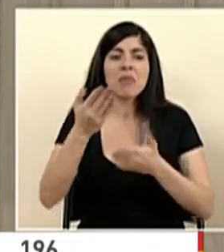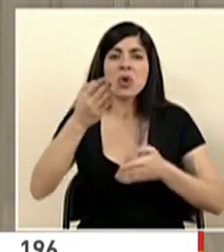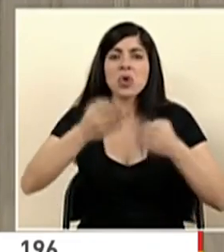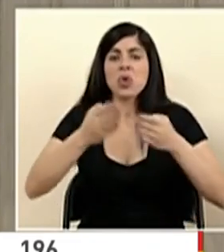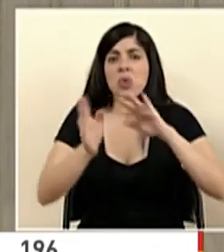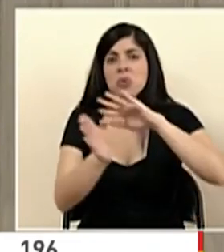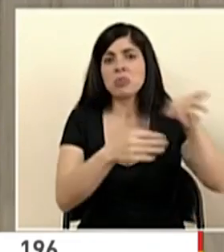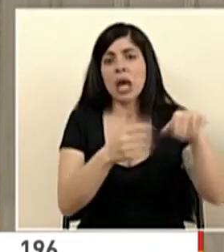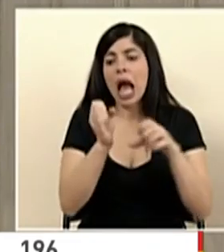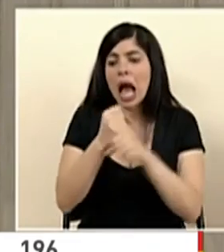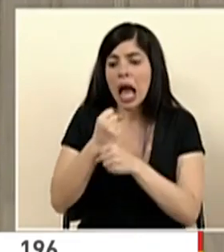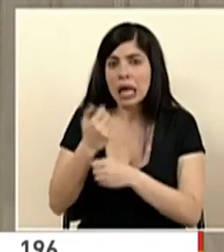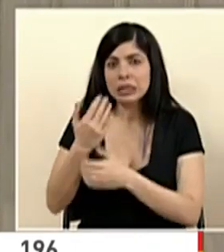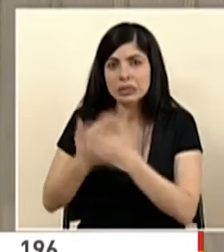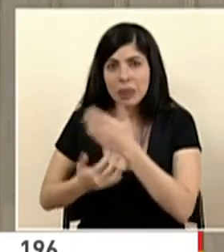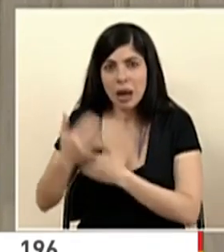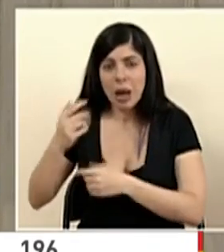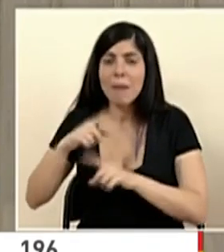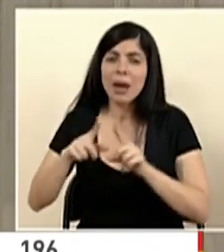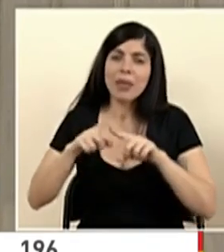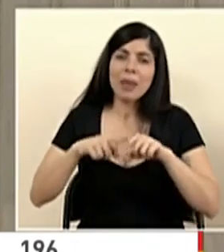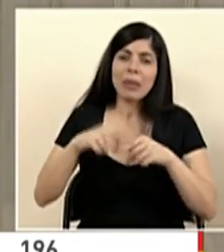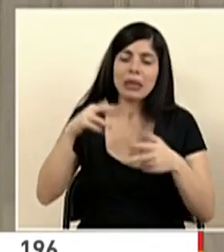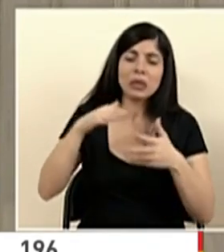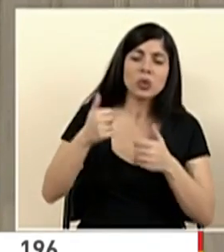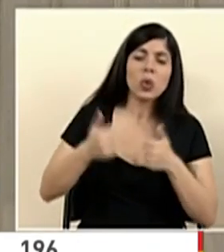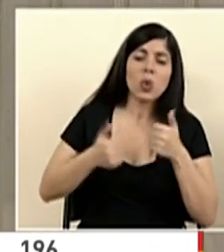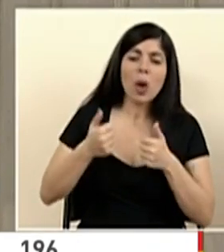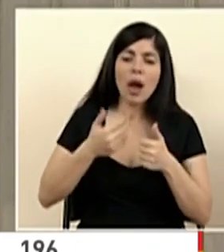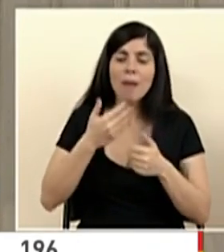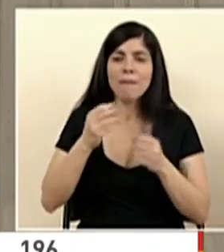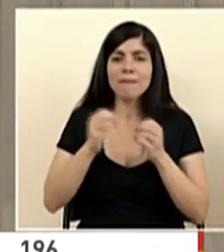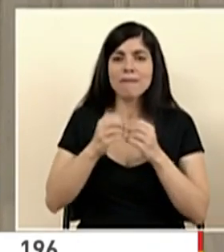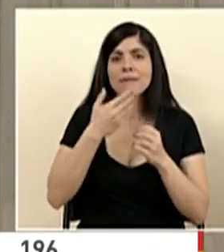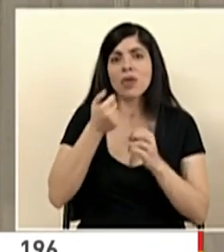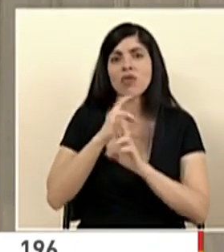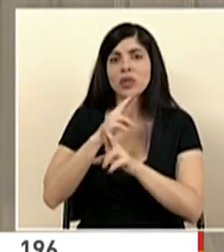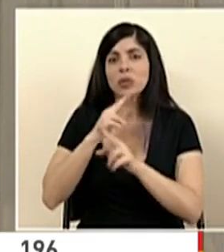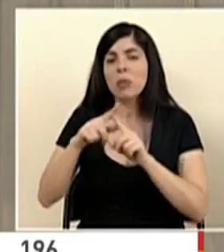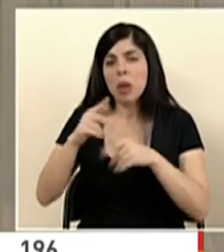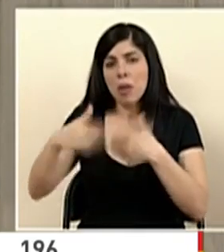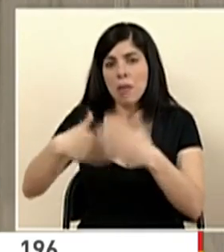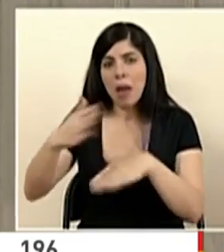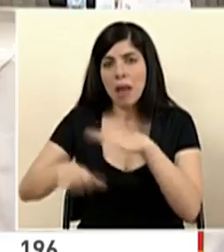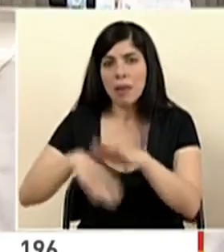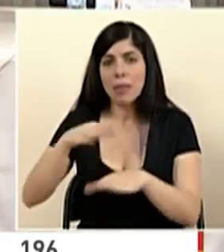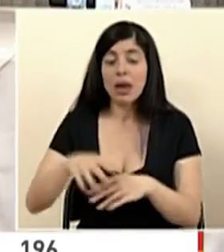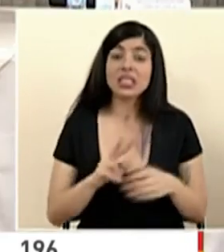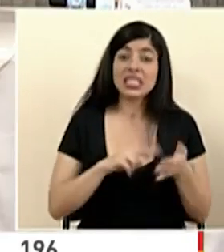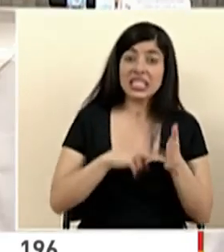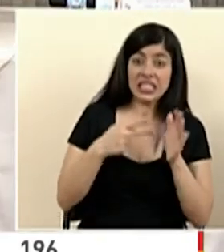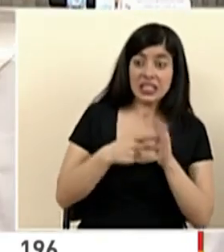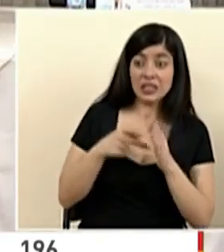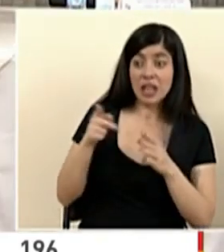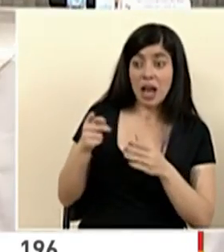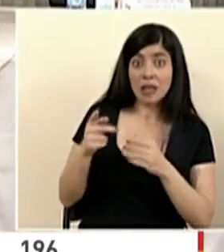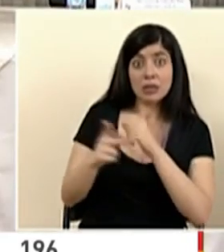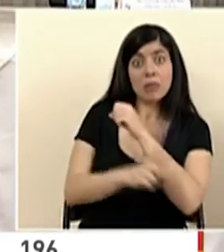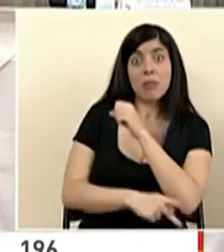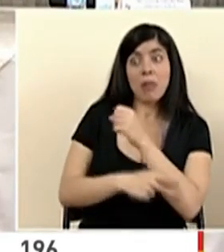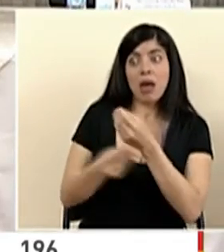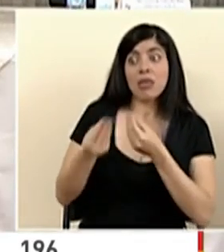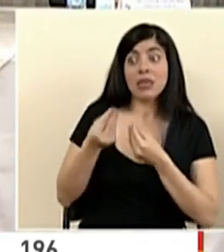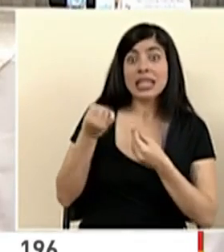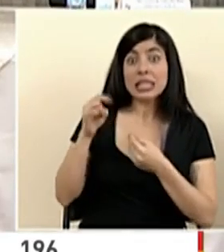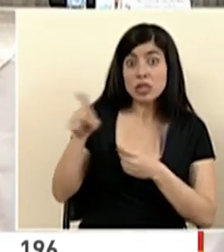del uso de ellos y hay que hacer una evaluación de viabilidad en ese caso, pero para allá vamos. Eso nos daría la capacidad como país de que